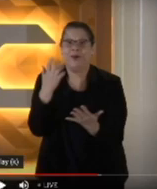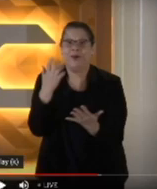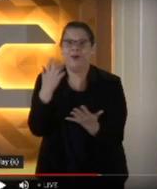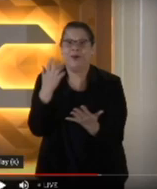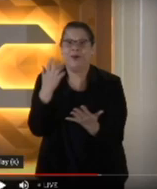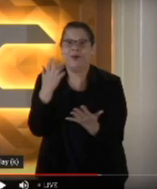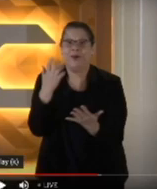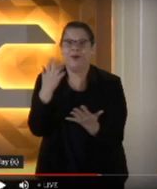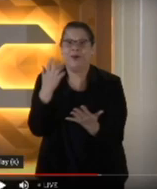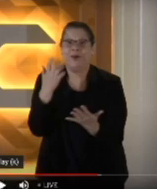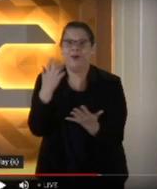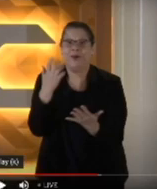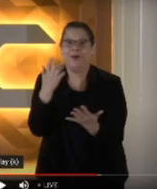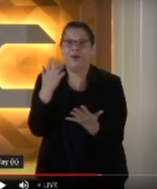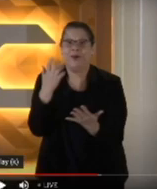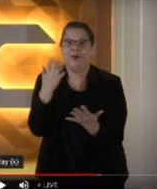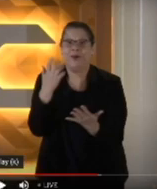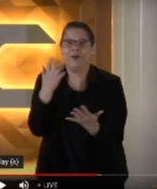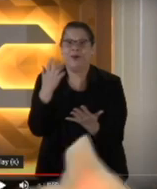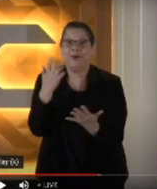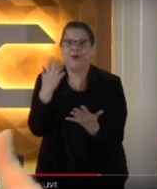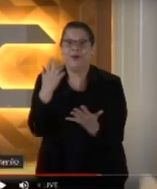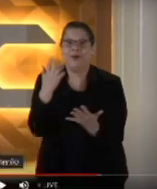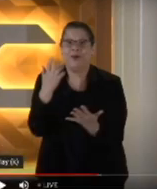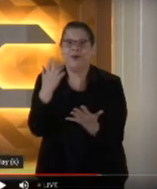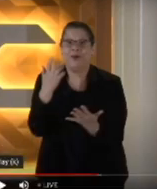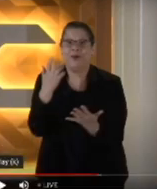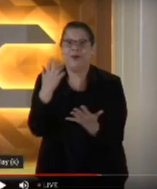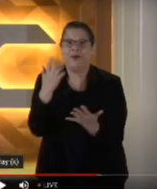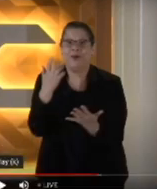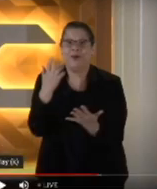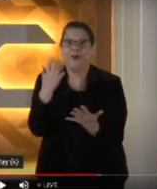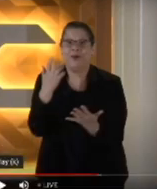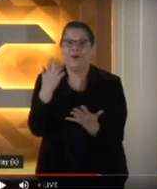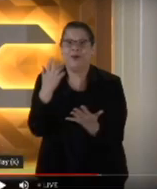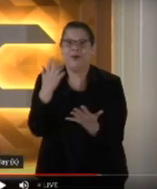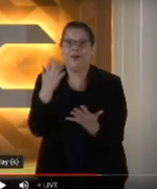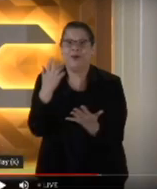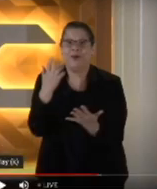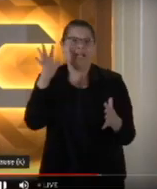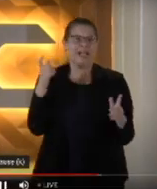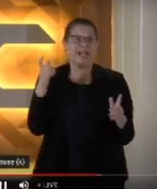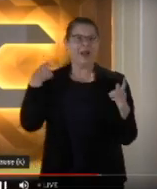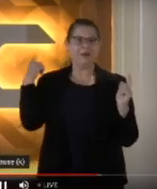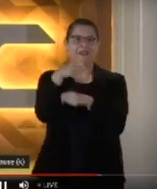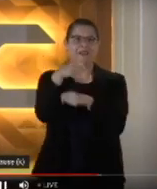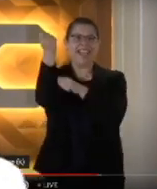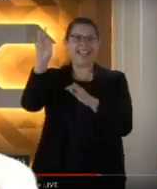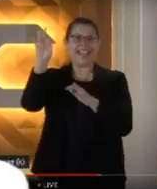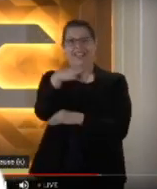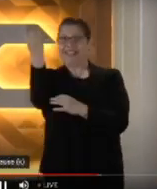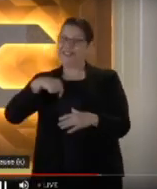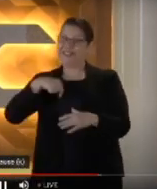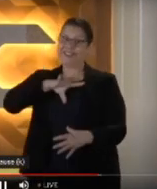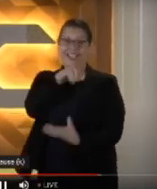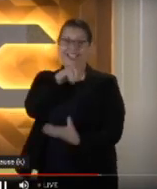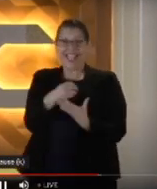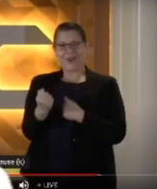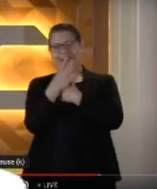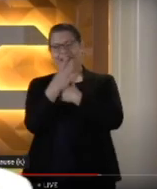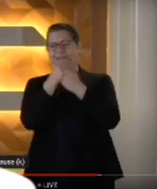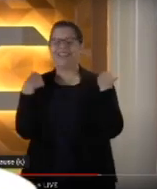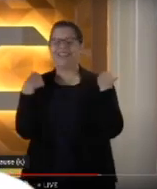amor, voy para la playa. Cuando regrese, tú puedes ir tú después. Seguramente es eso. Si pasa eso,